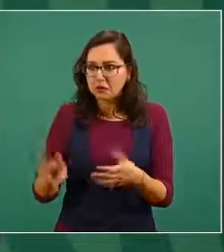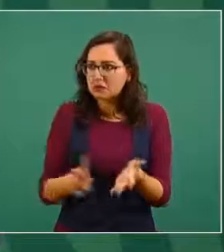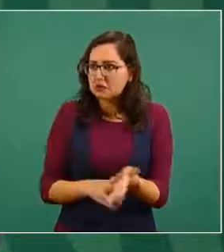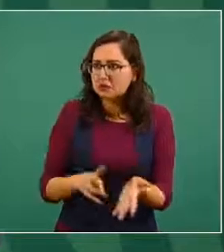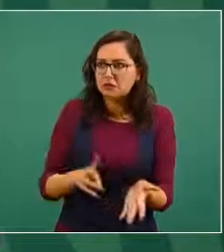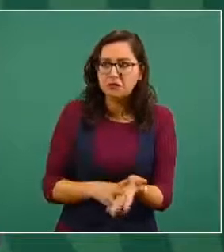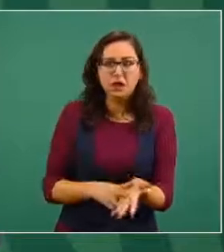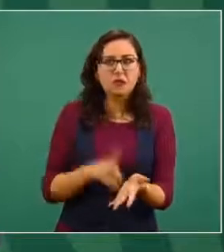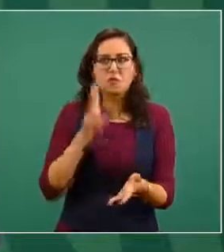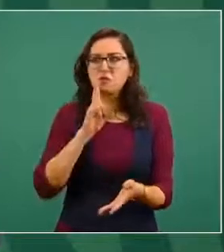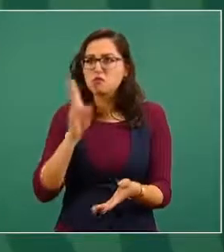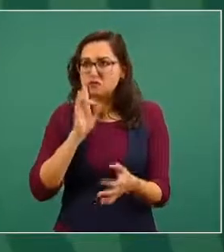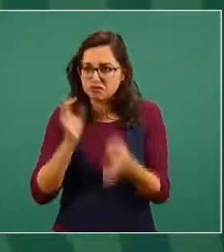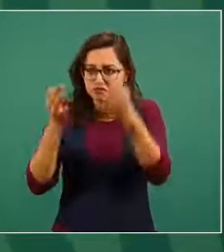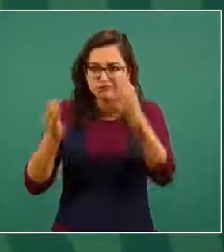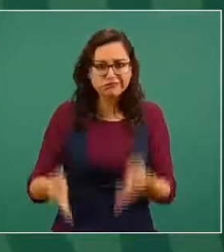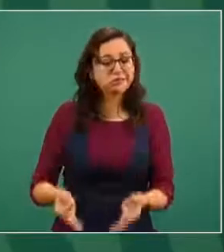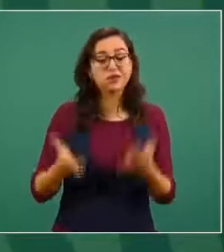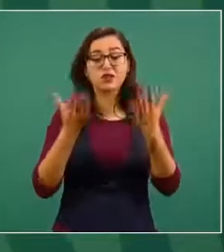probatorio